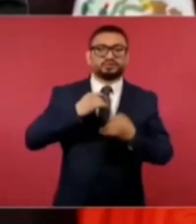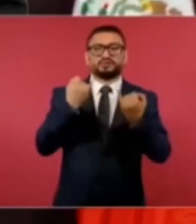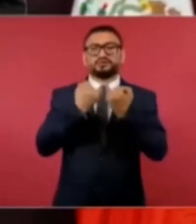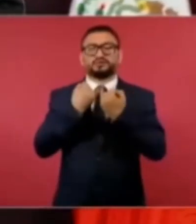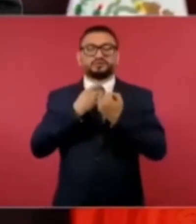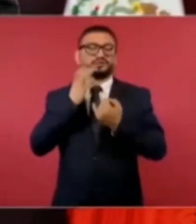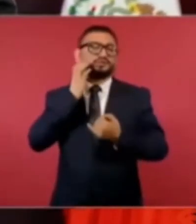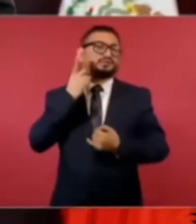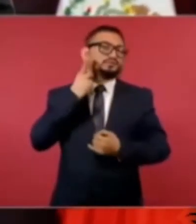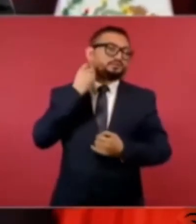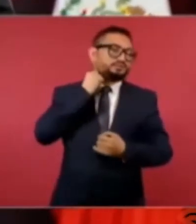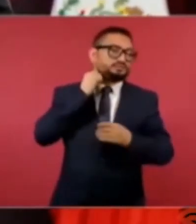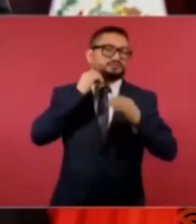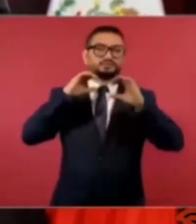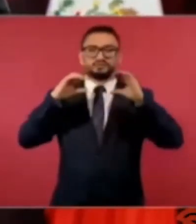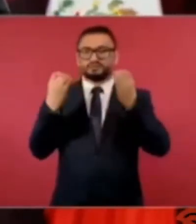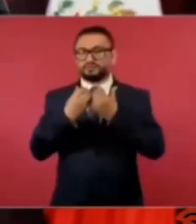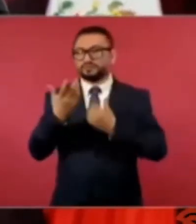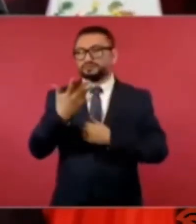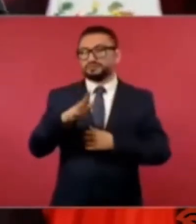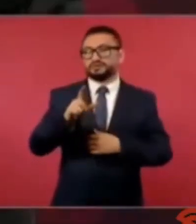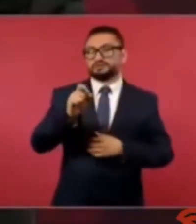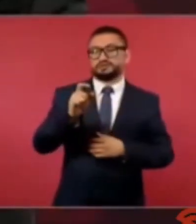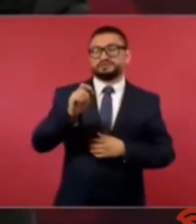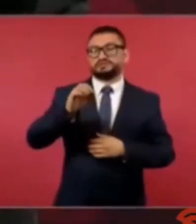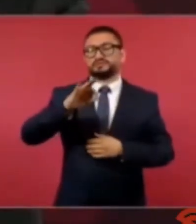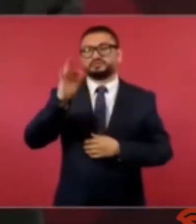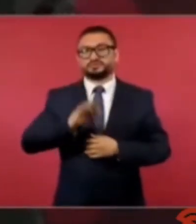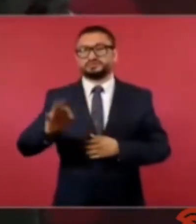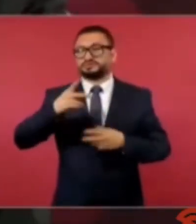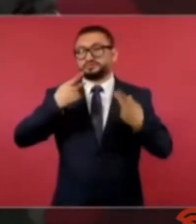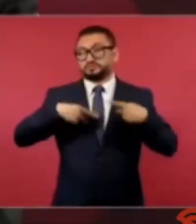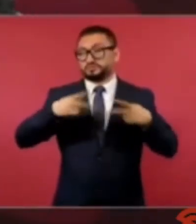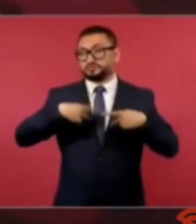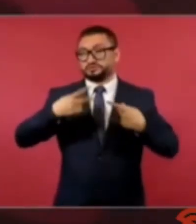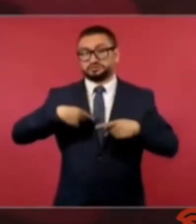20% de aceptación de sus pueblos y ahí están